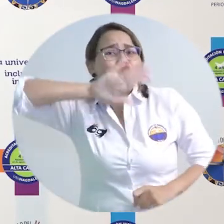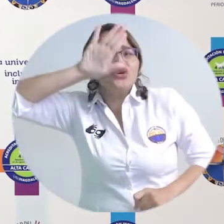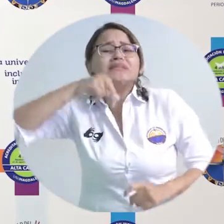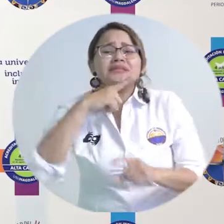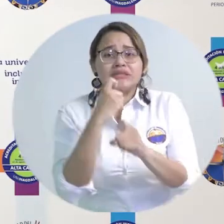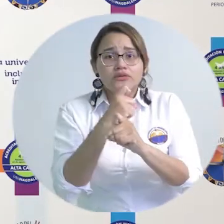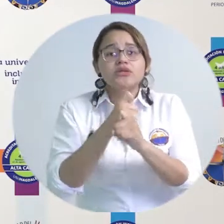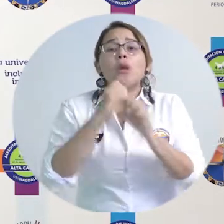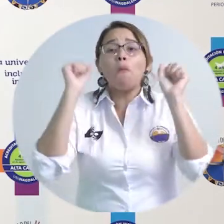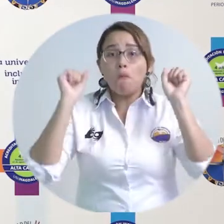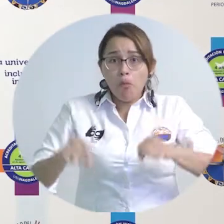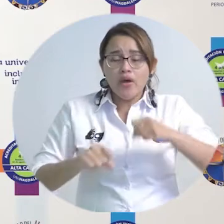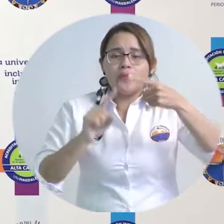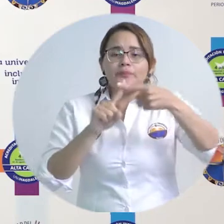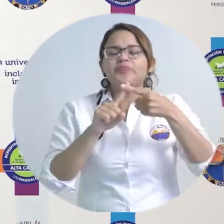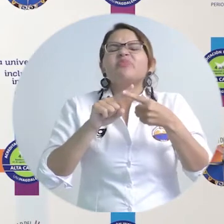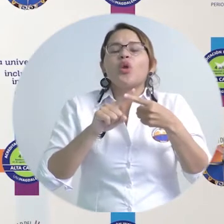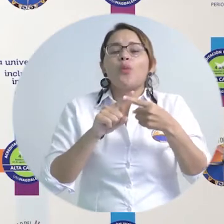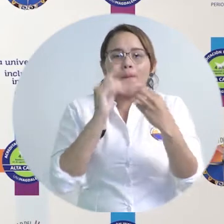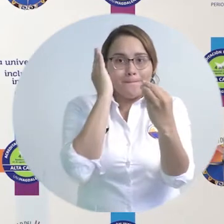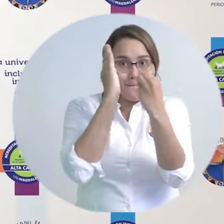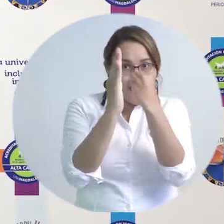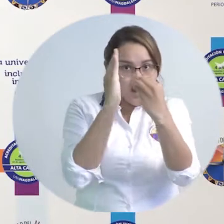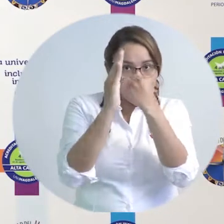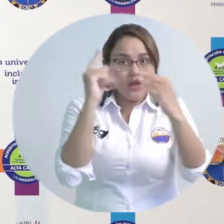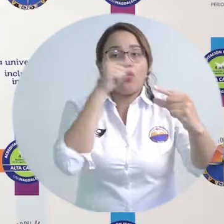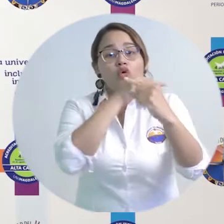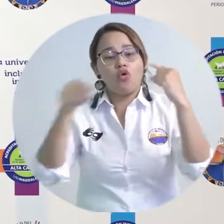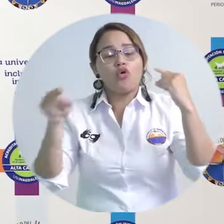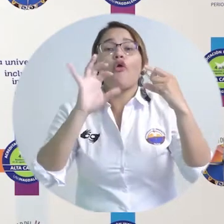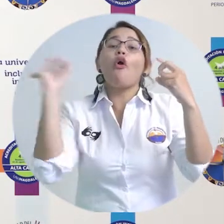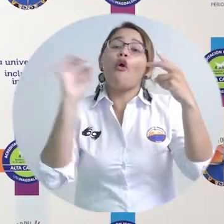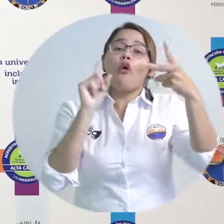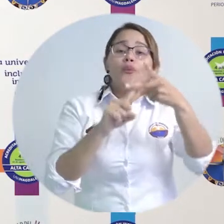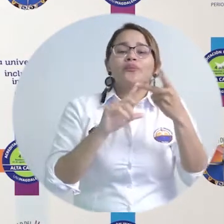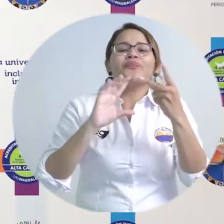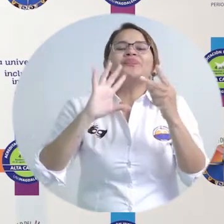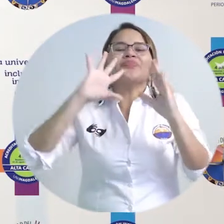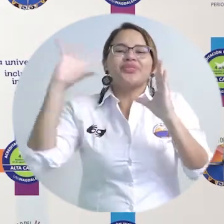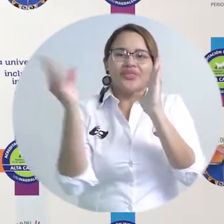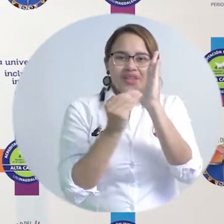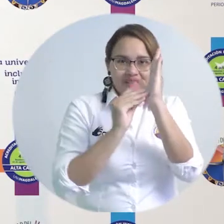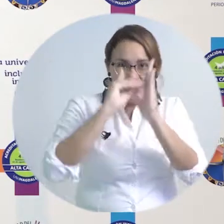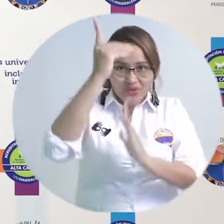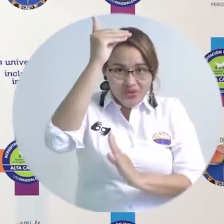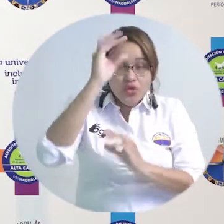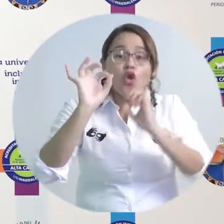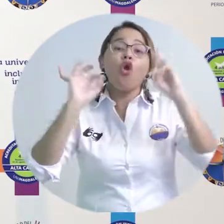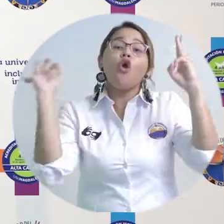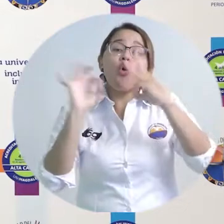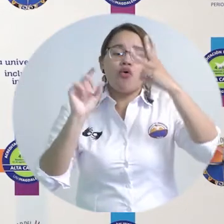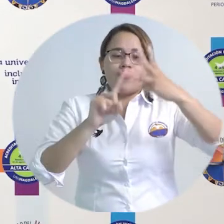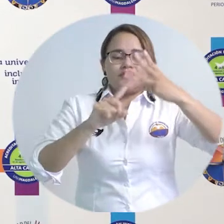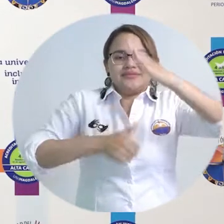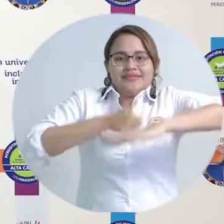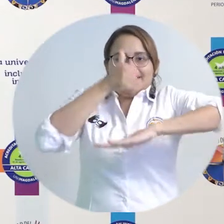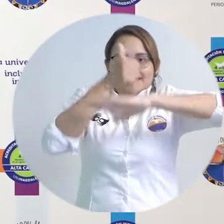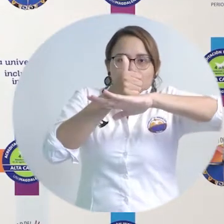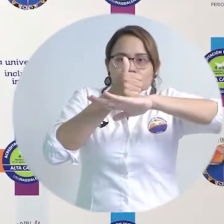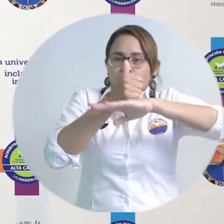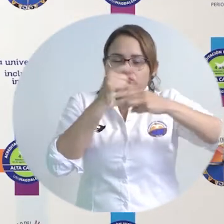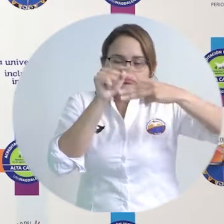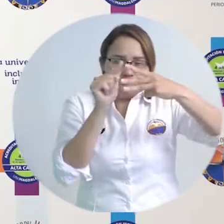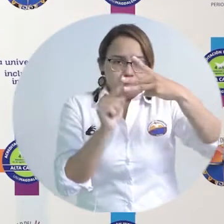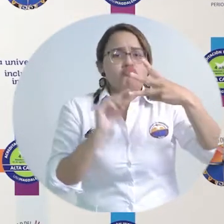del rector, pbera.unimagdalena.edu.co. Estos primeros casos identificados son los que sabemos que tienen la mayor necesidad posible.